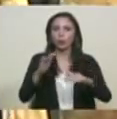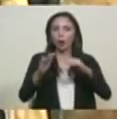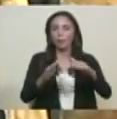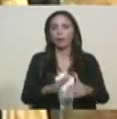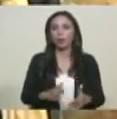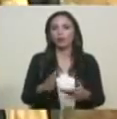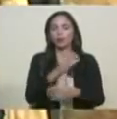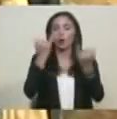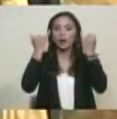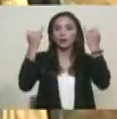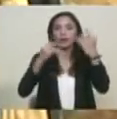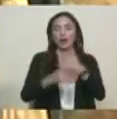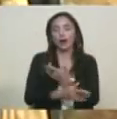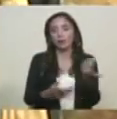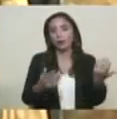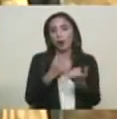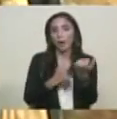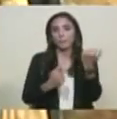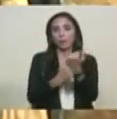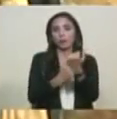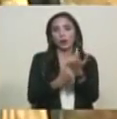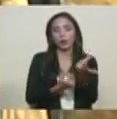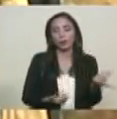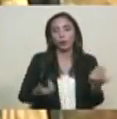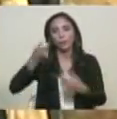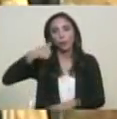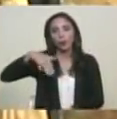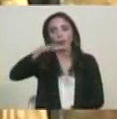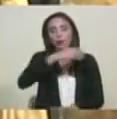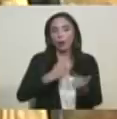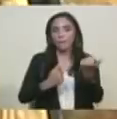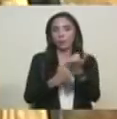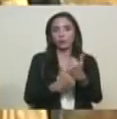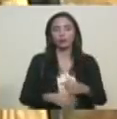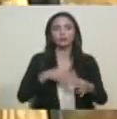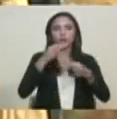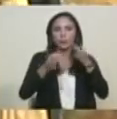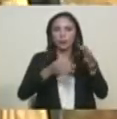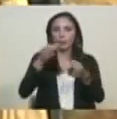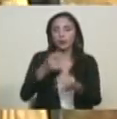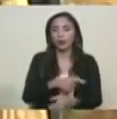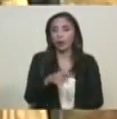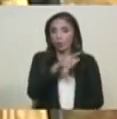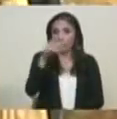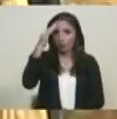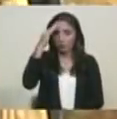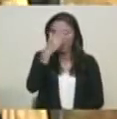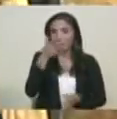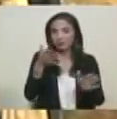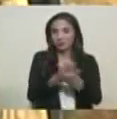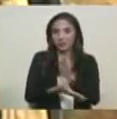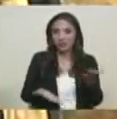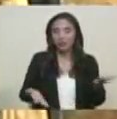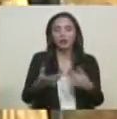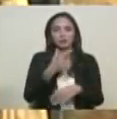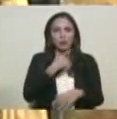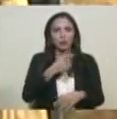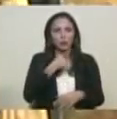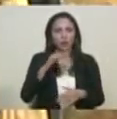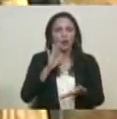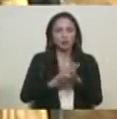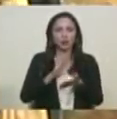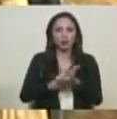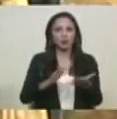la nueva política que va a ser apoyada por nuestro amado pueblo. Se los voy a explicar. Cuando ustedes sepan cómo es, les va a gustar,